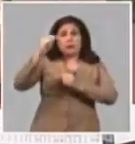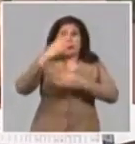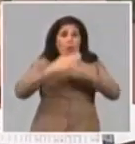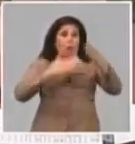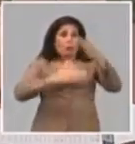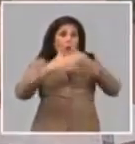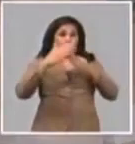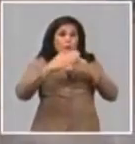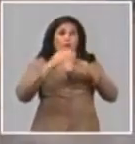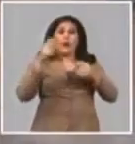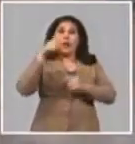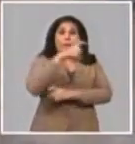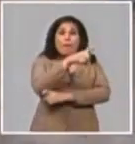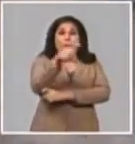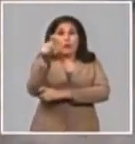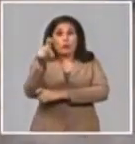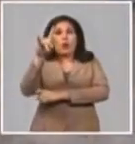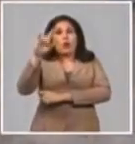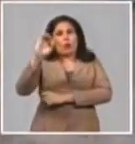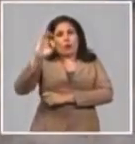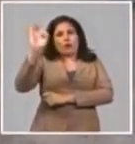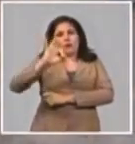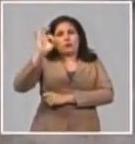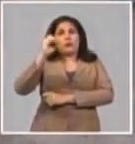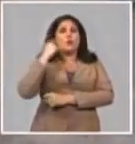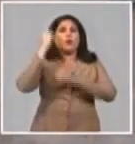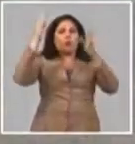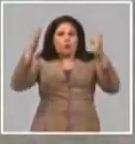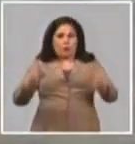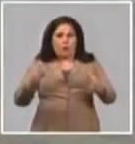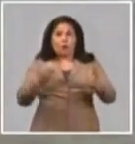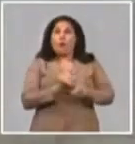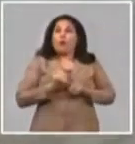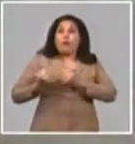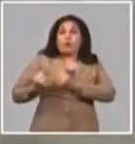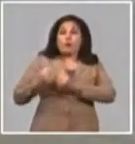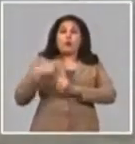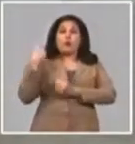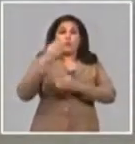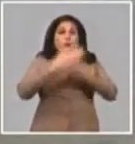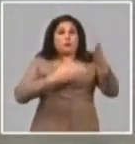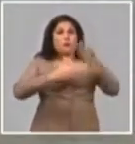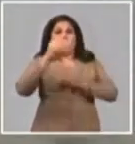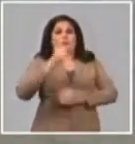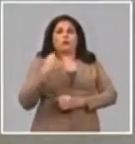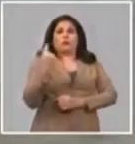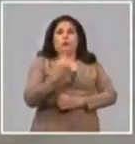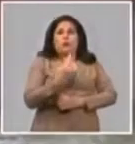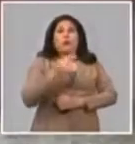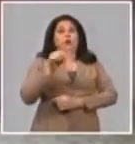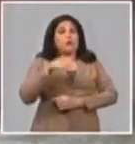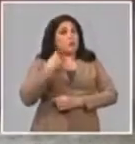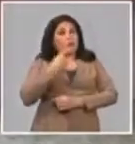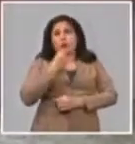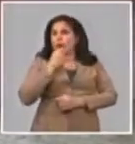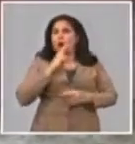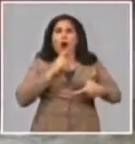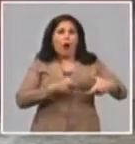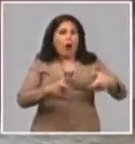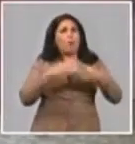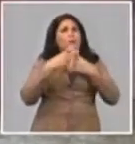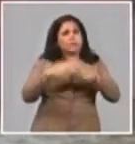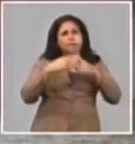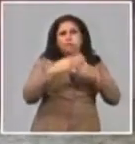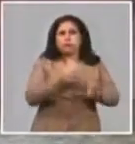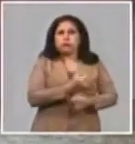montaje a niveles superiores al 90% en el año con un gran esfuerzo de todos los constructores y todos los que tienen que suministrar los recursos